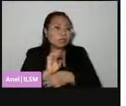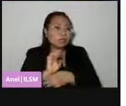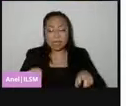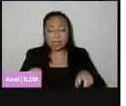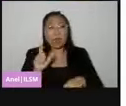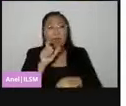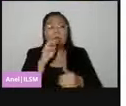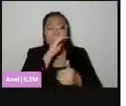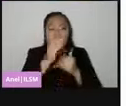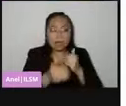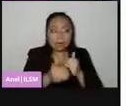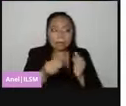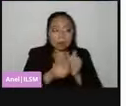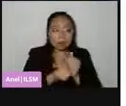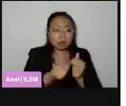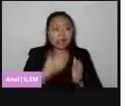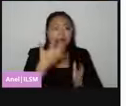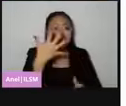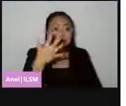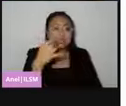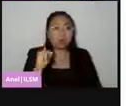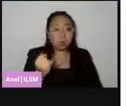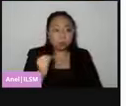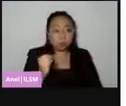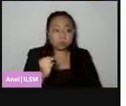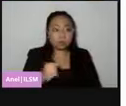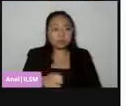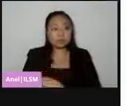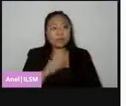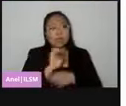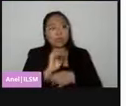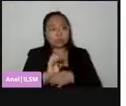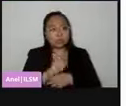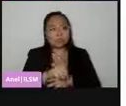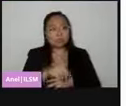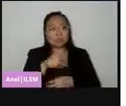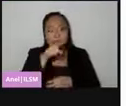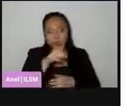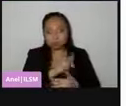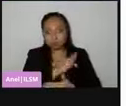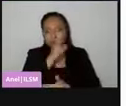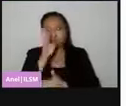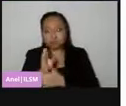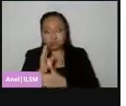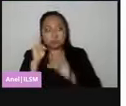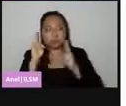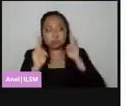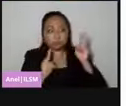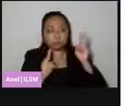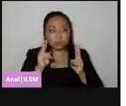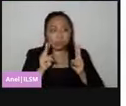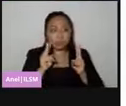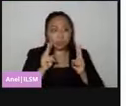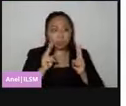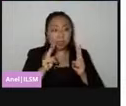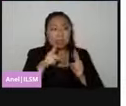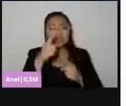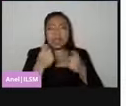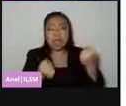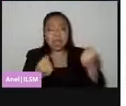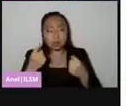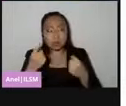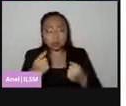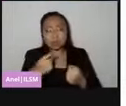5 de junio. Entonces, si a ustedes las o los visitaron en su momento y algún capacitador o